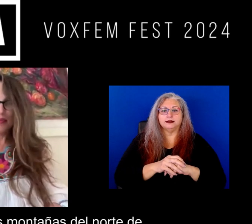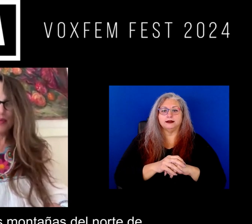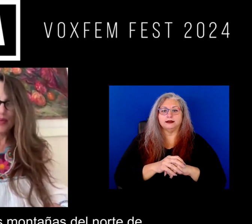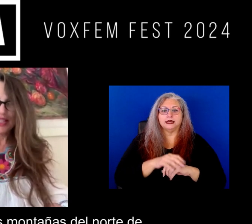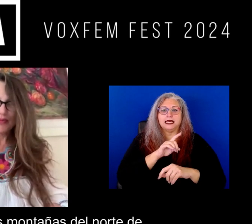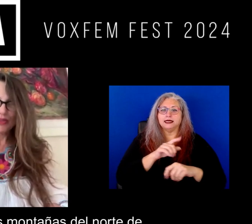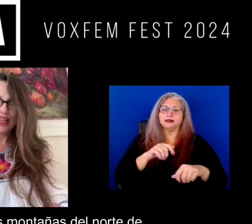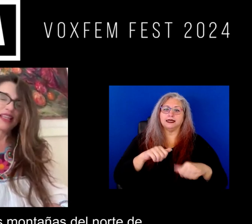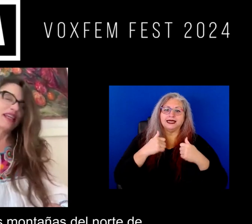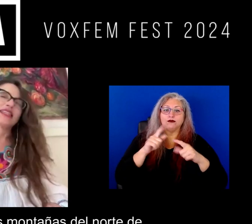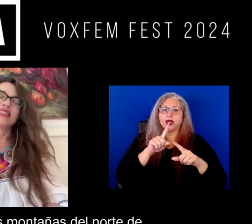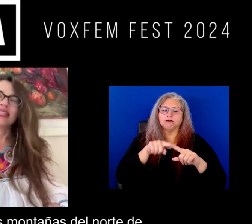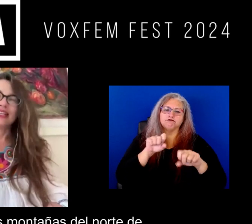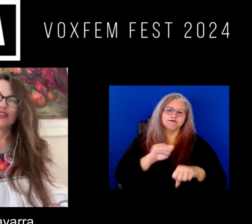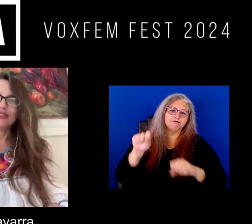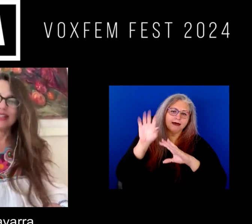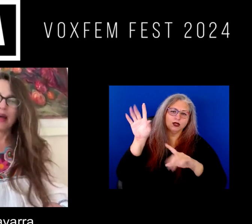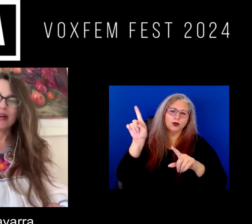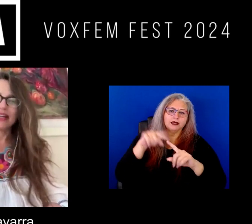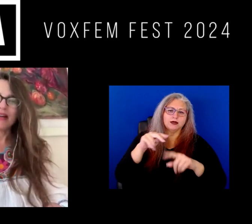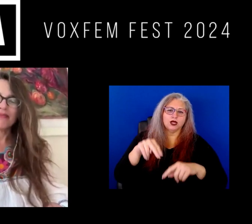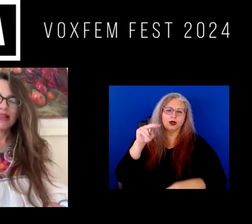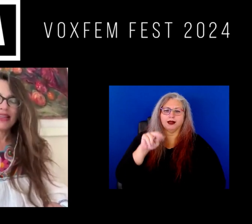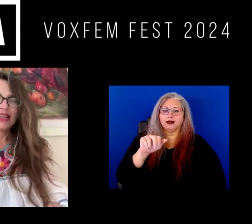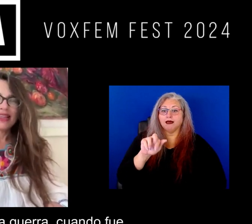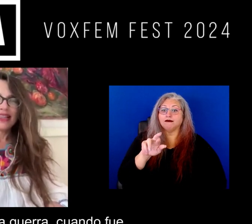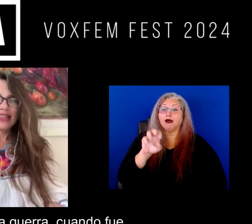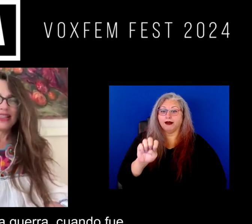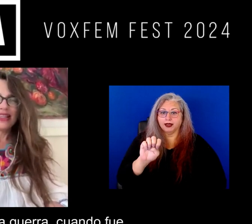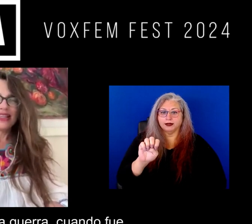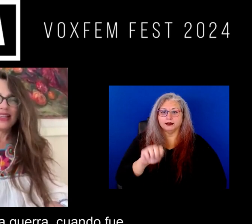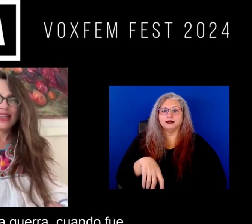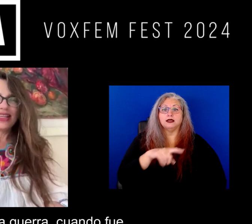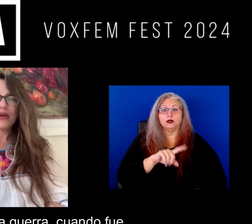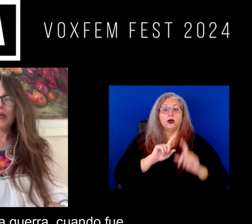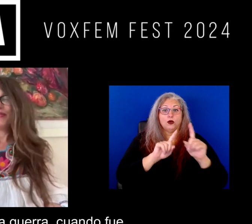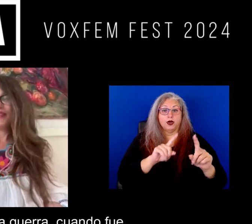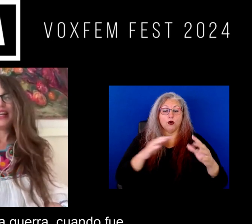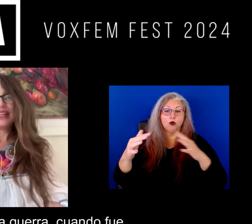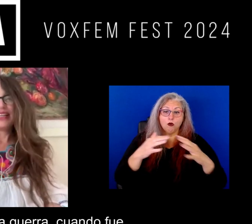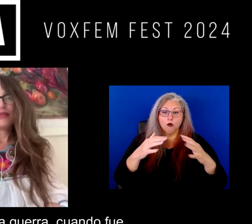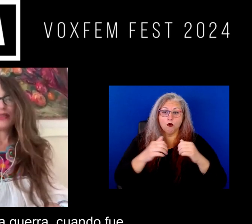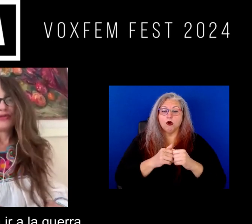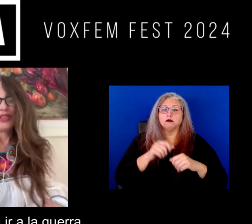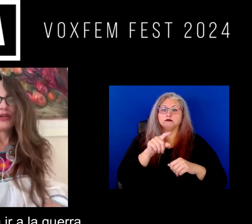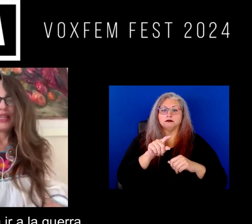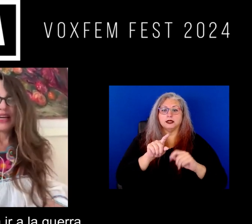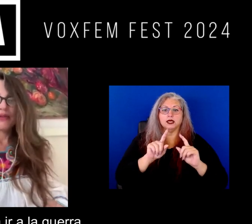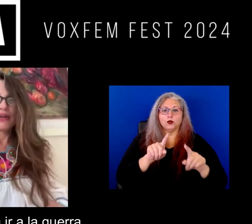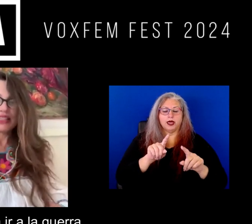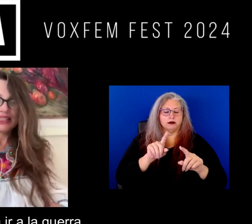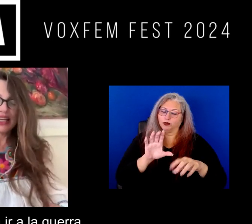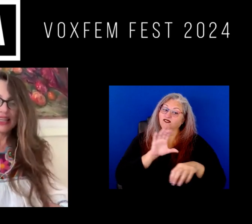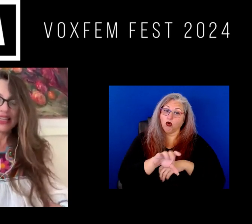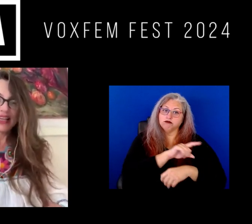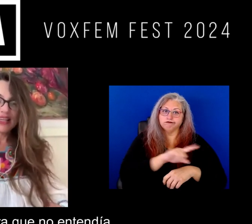Siempre vivió en las montañas del norte de Navarra y cuando fue a la guerra, cuando fue obligado